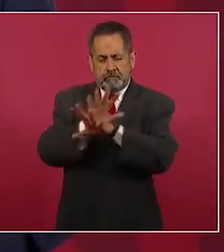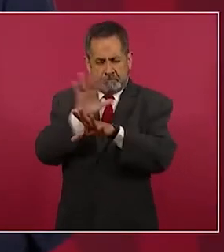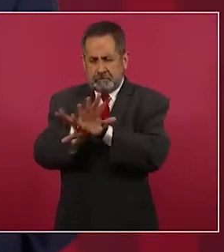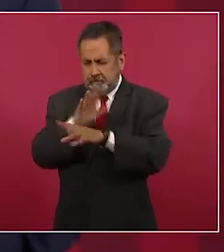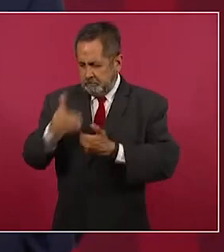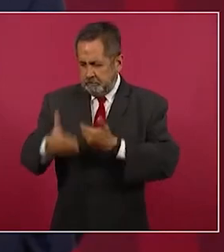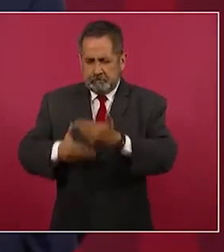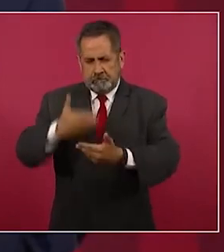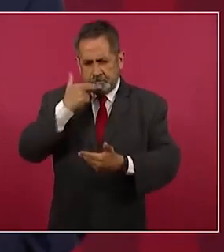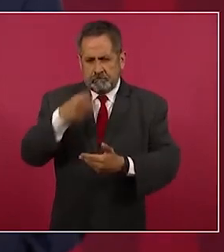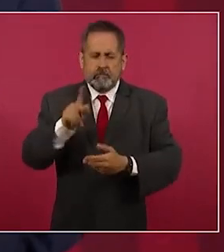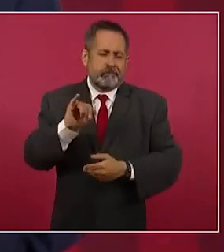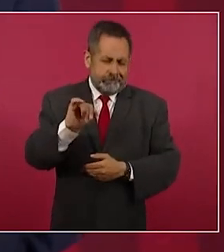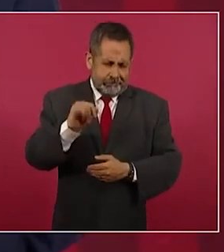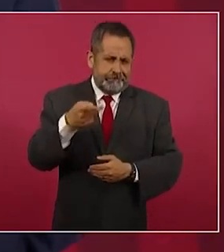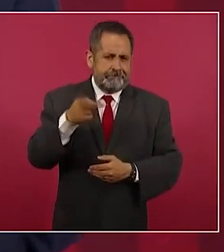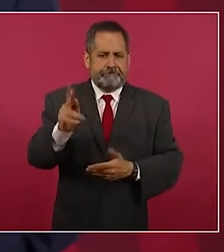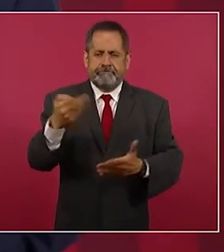pero falta